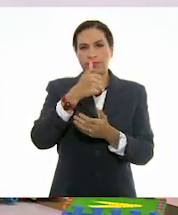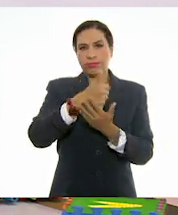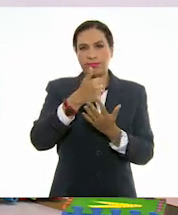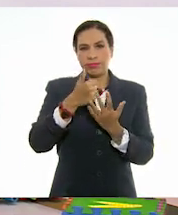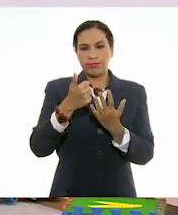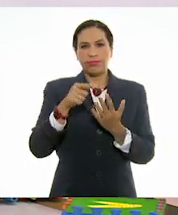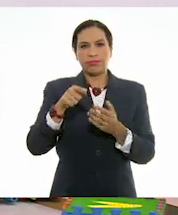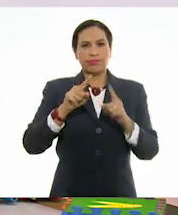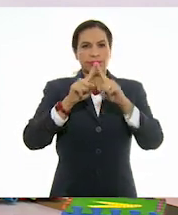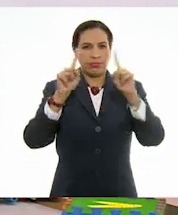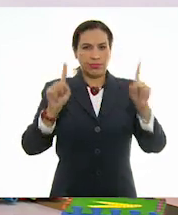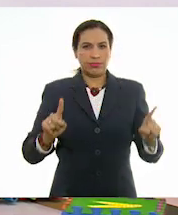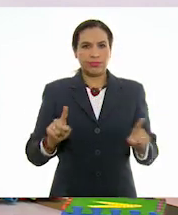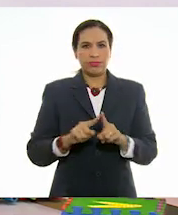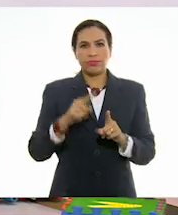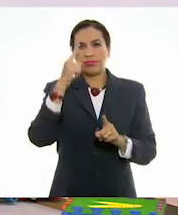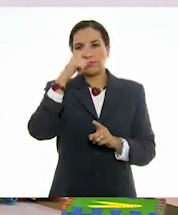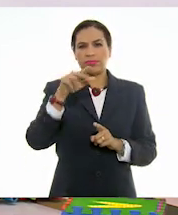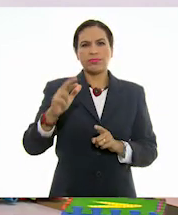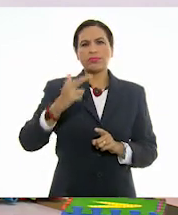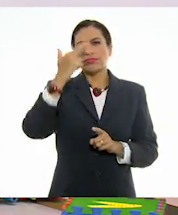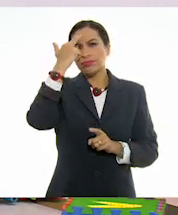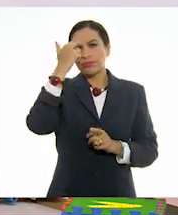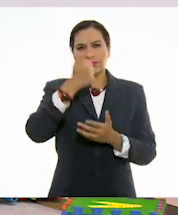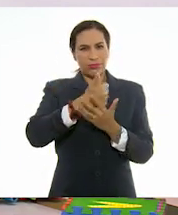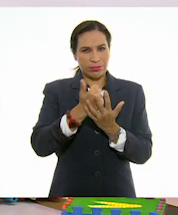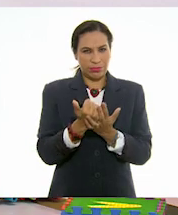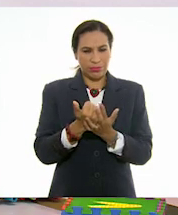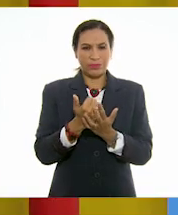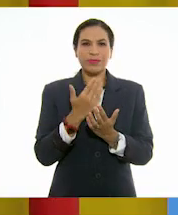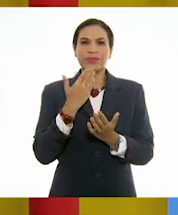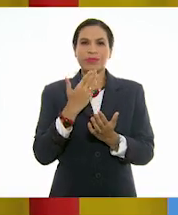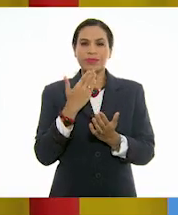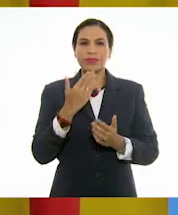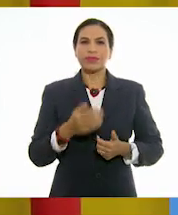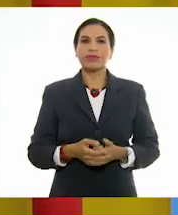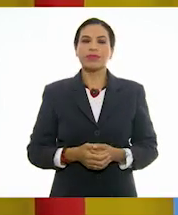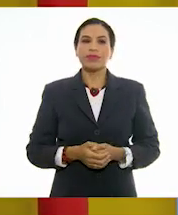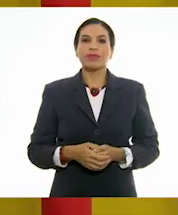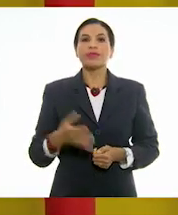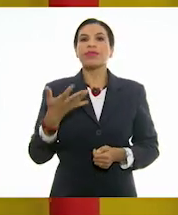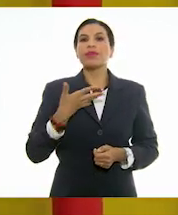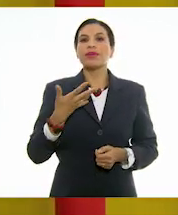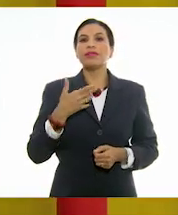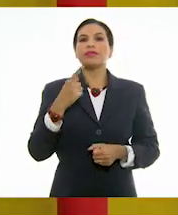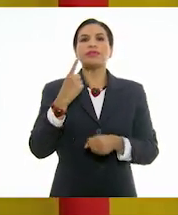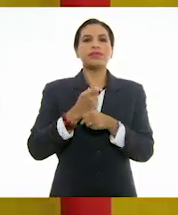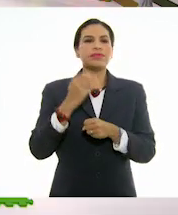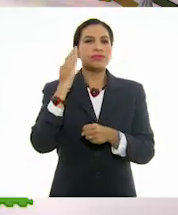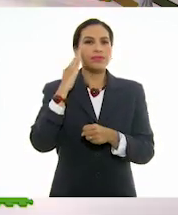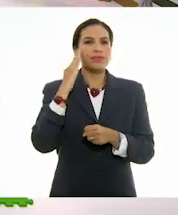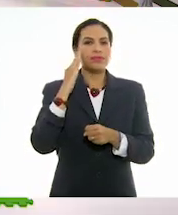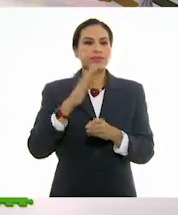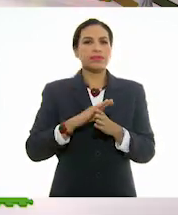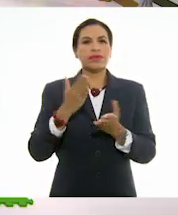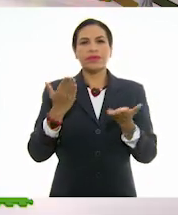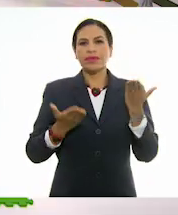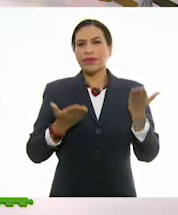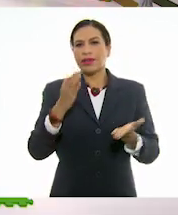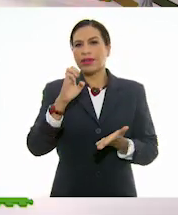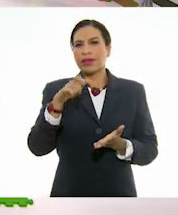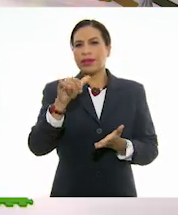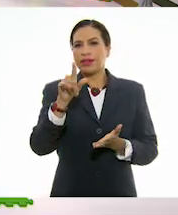aquí en el pizarrón para que vayas recordando cada uno. Muy bien. Muy bien. Perfecto. Mira, tenemos el principio de el equilibrio.